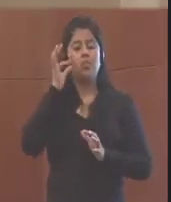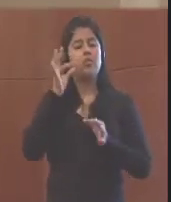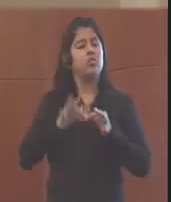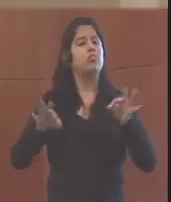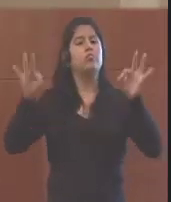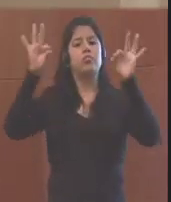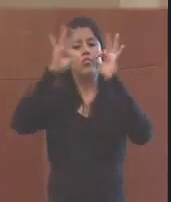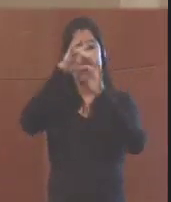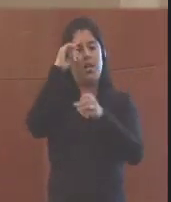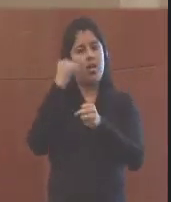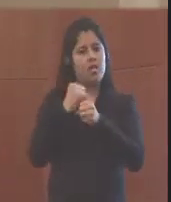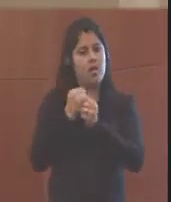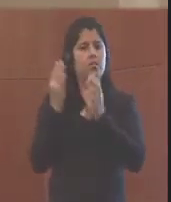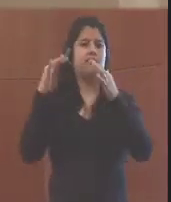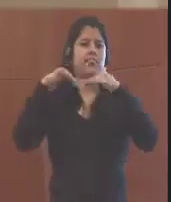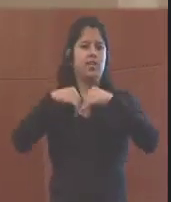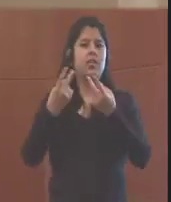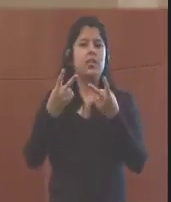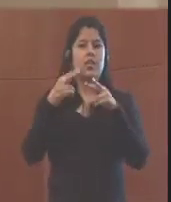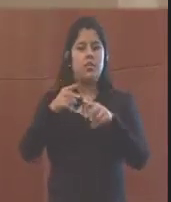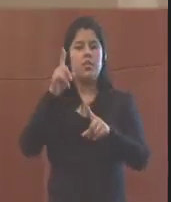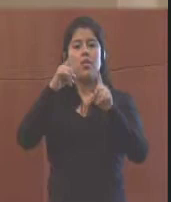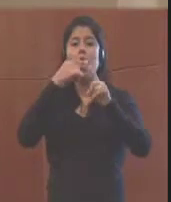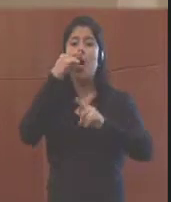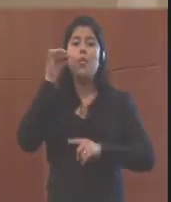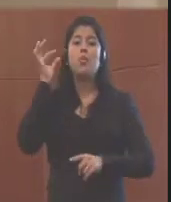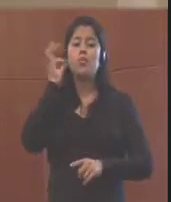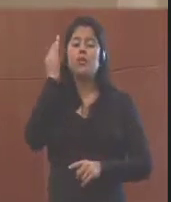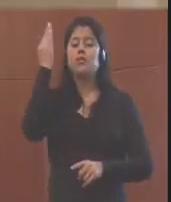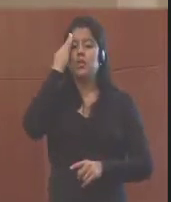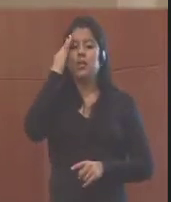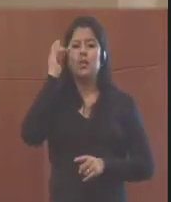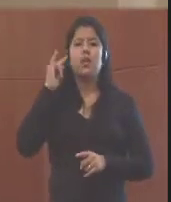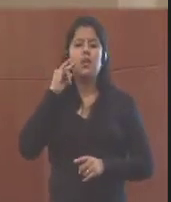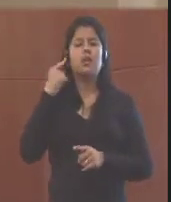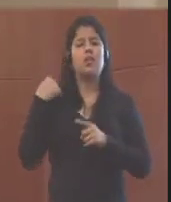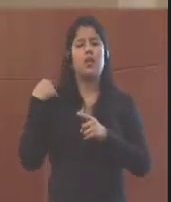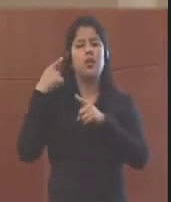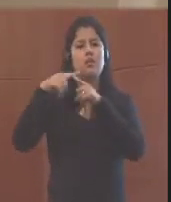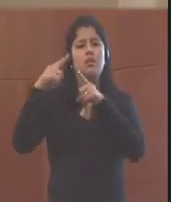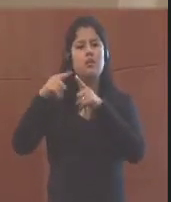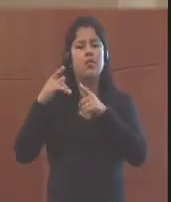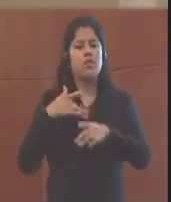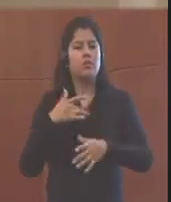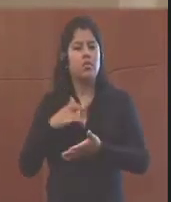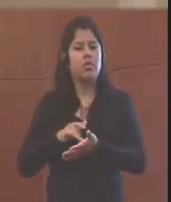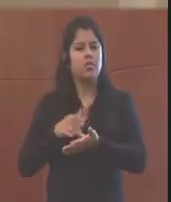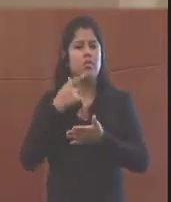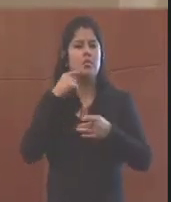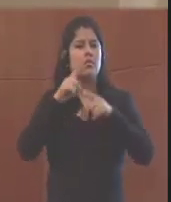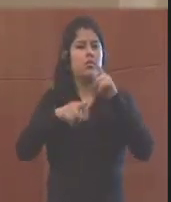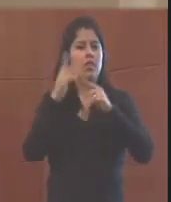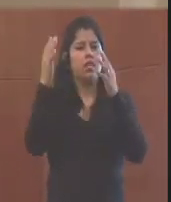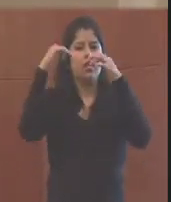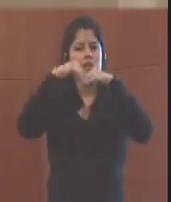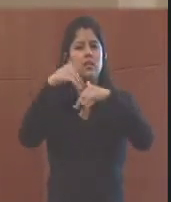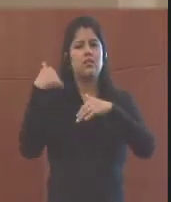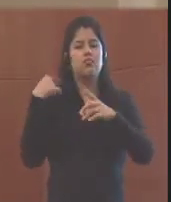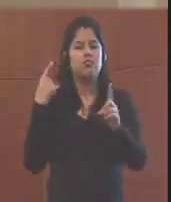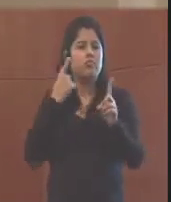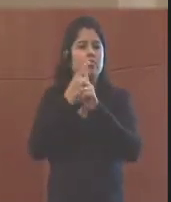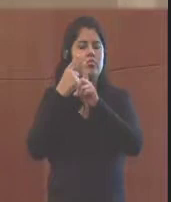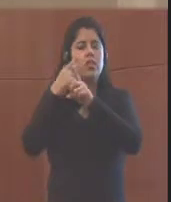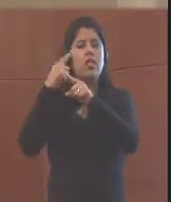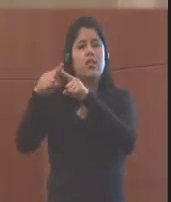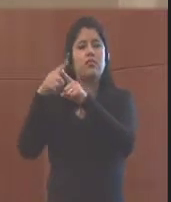trabajo de los desastres. Sabemos que los hombres, mujeres y niños tienen diferentes vulnerabilidades en un desastre, que enfrentan diferentes